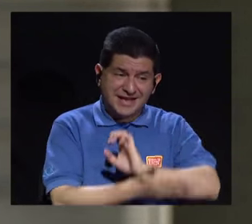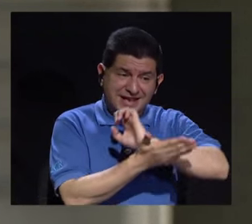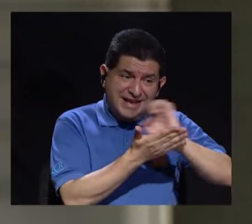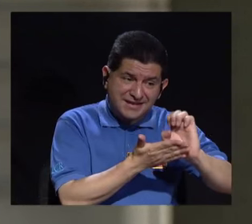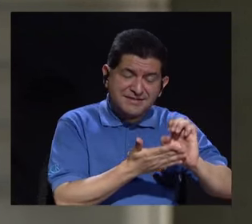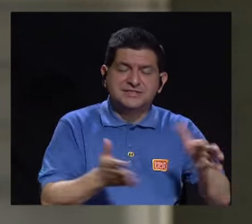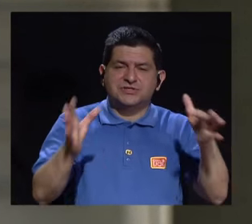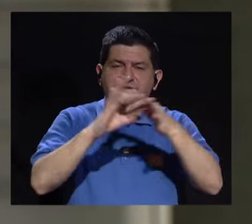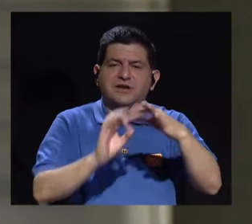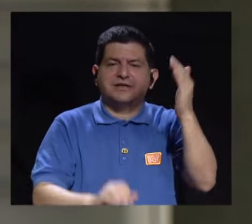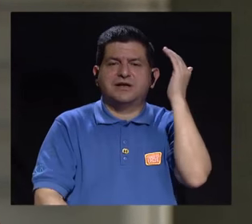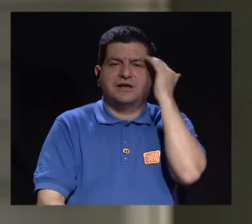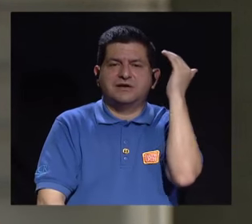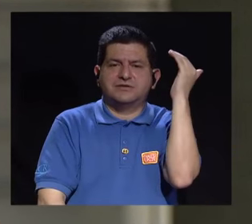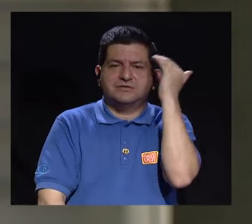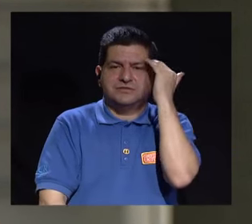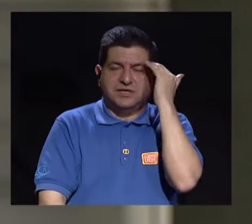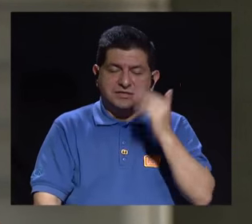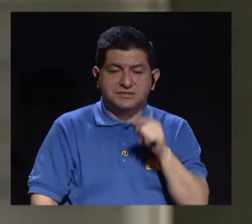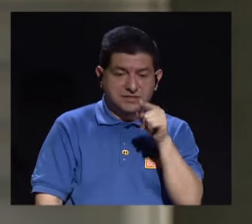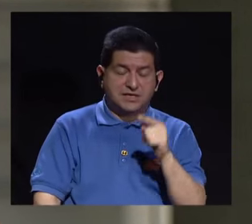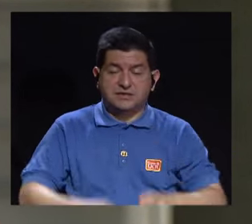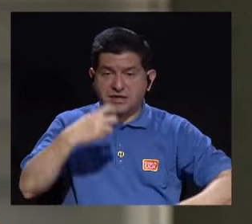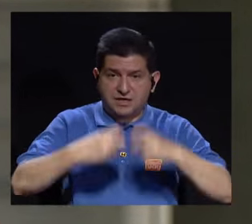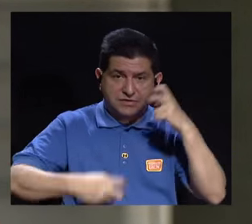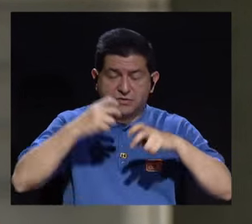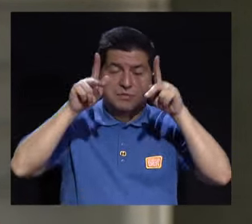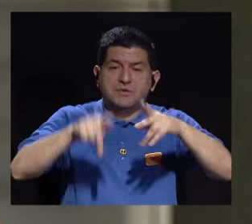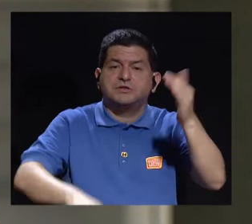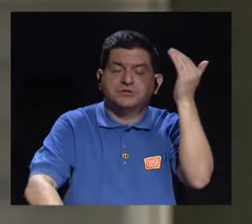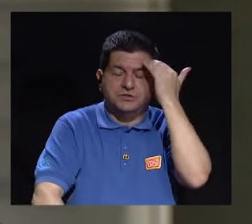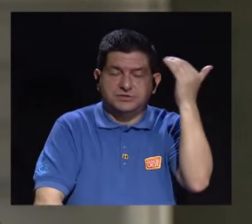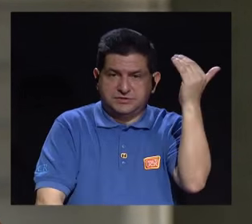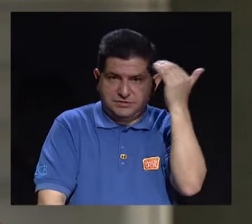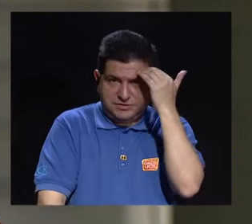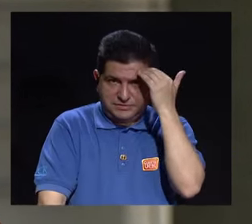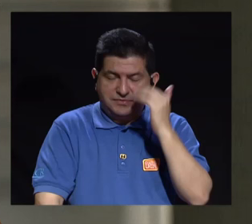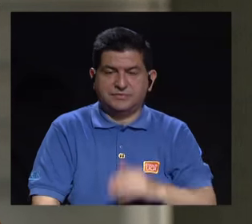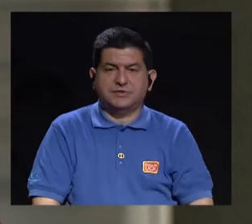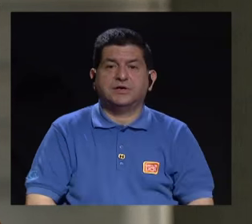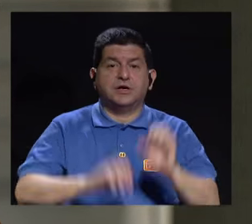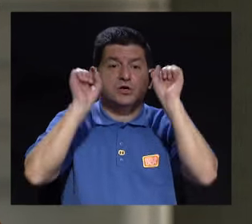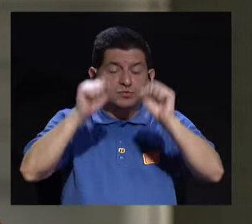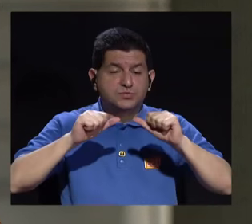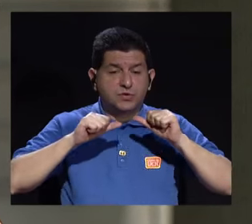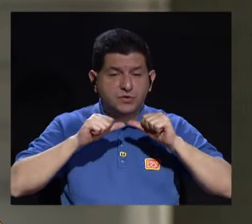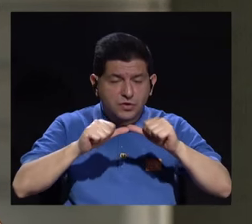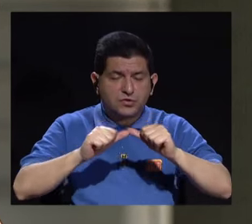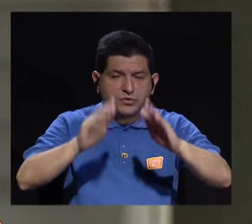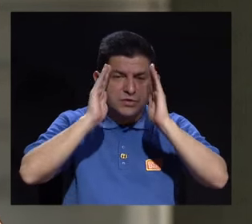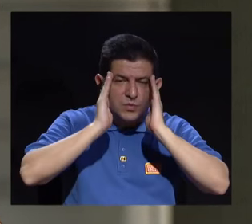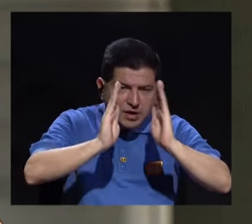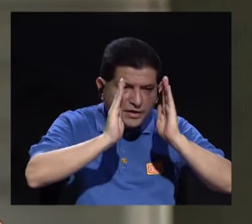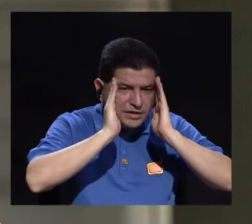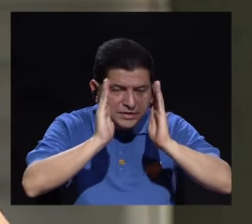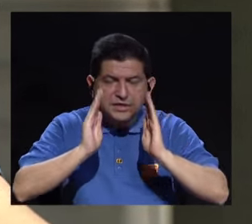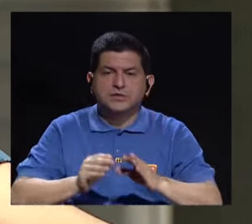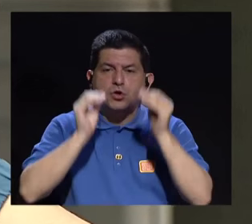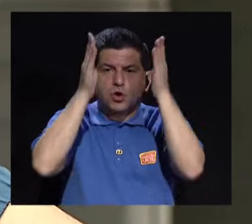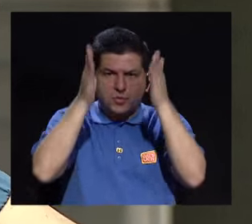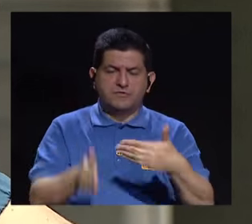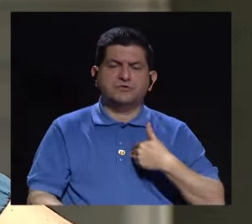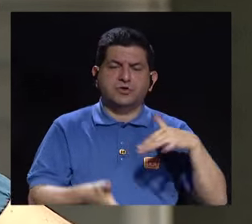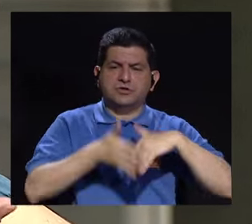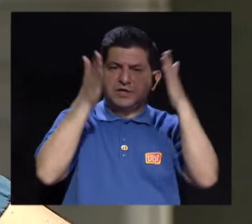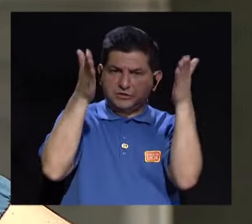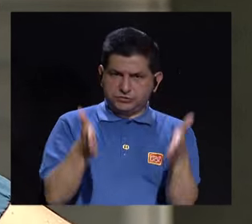que la prevención tiene que ver con la conciencia, ¿no?, de estos trastornos, con que las personas los conozcan, con que los puedan seguir de cerca, con que si un